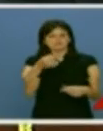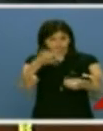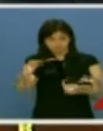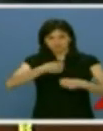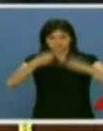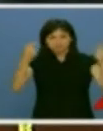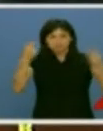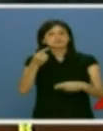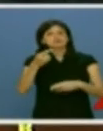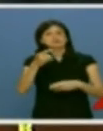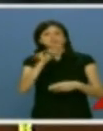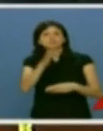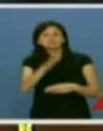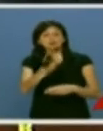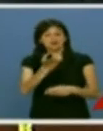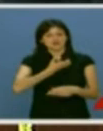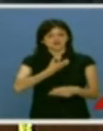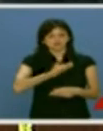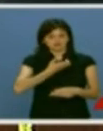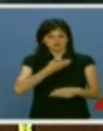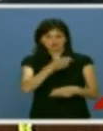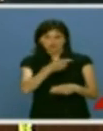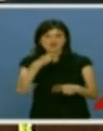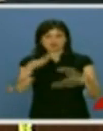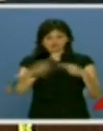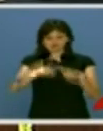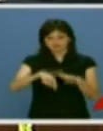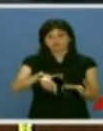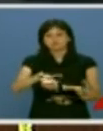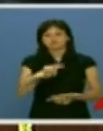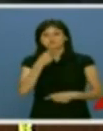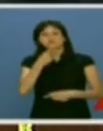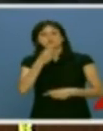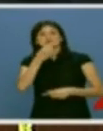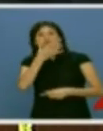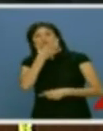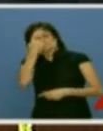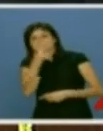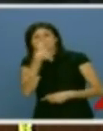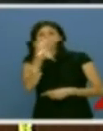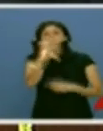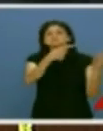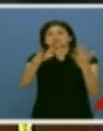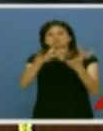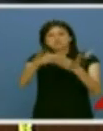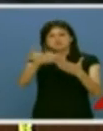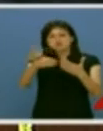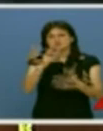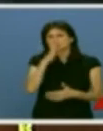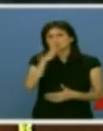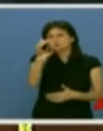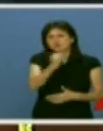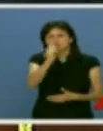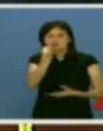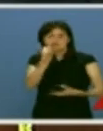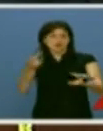transferencia de déficit es la que hace la Junta a los ayuntamientos de esta comunidad. Por cierto, queda muy bien anunciar 1.600 millones de euros en cuatro años para el plan